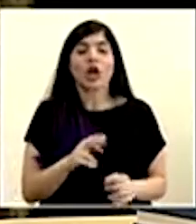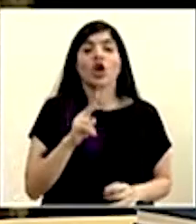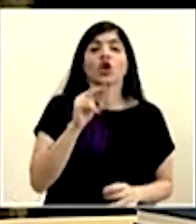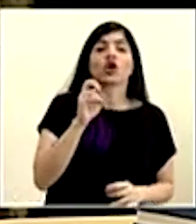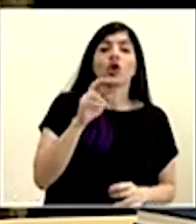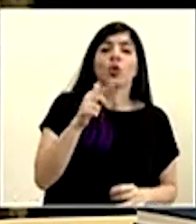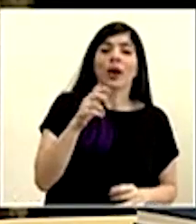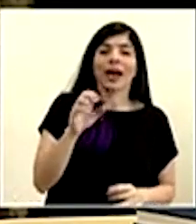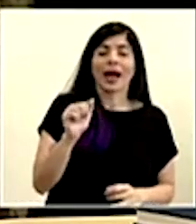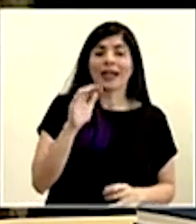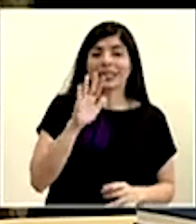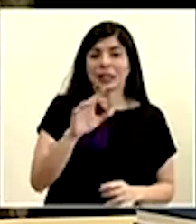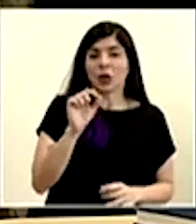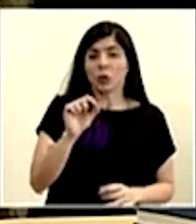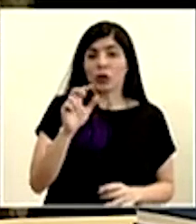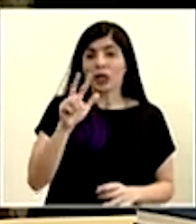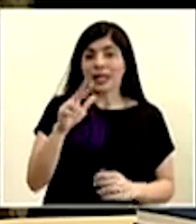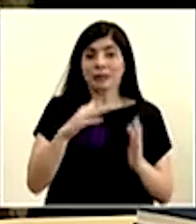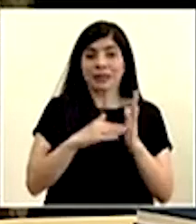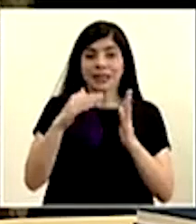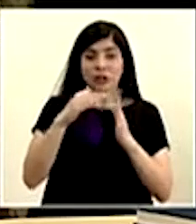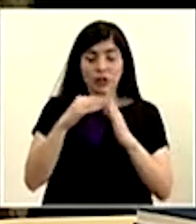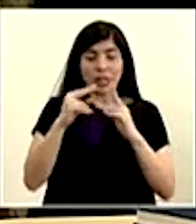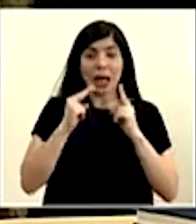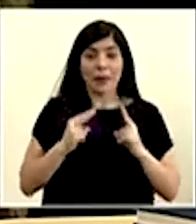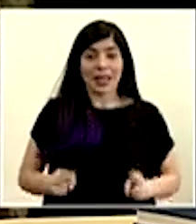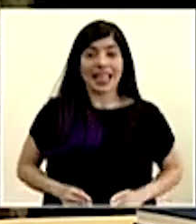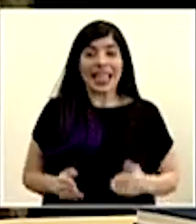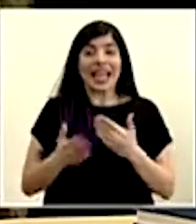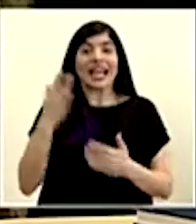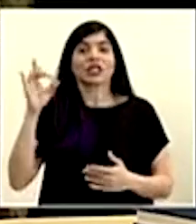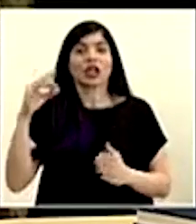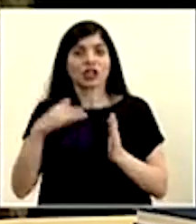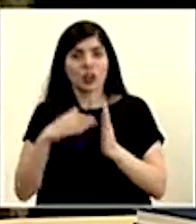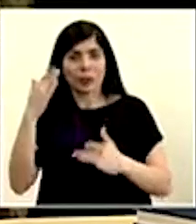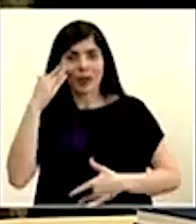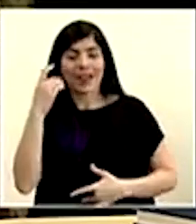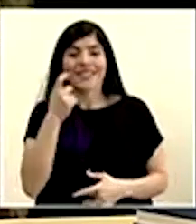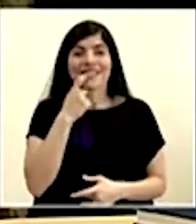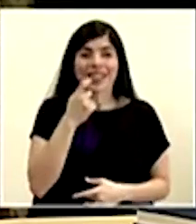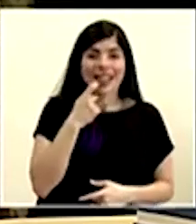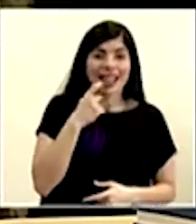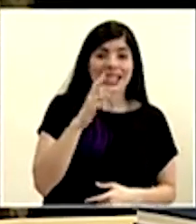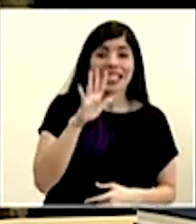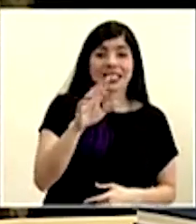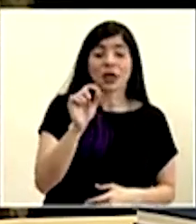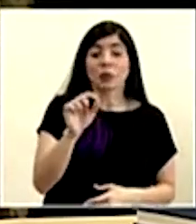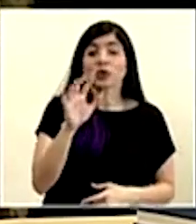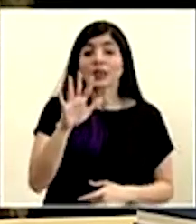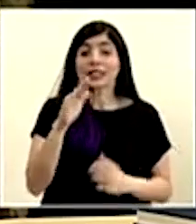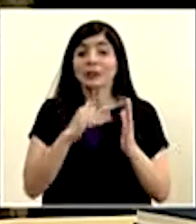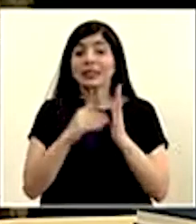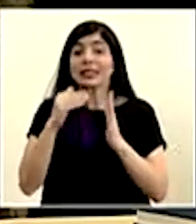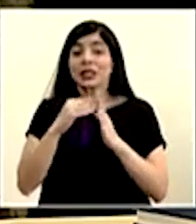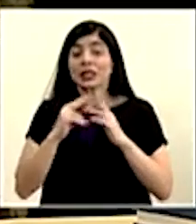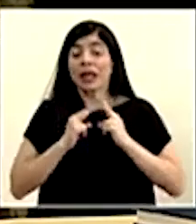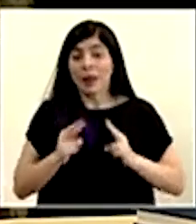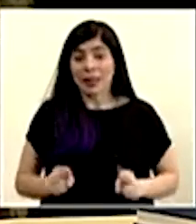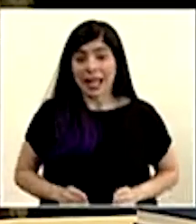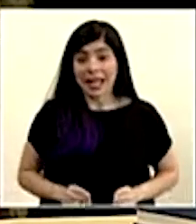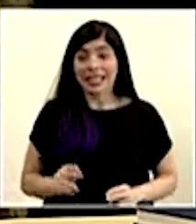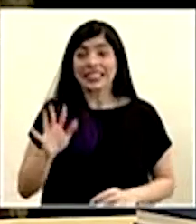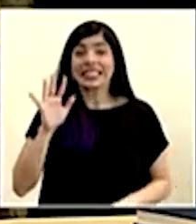5.3 millones de habitantes, casi 8.000 casos. Finlandia, 5.5 millones de habitantes,